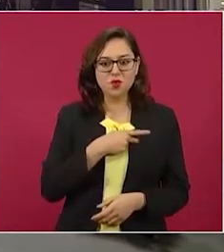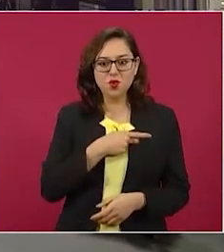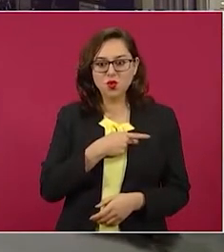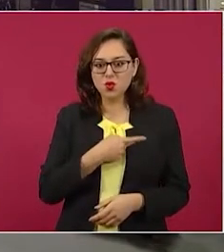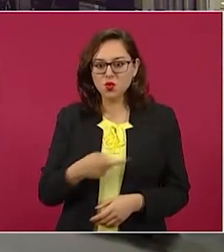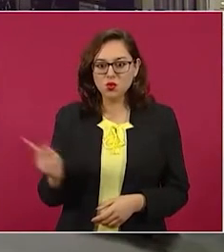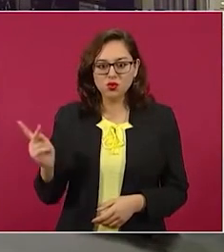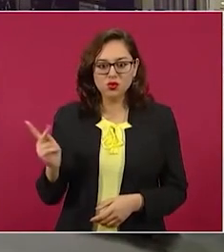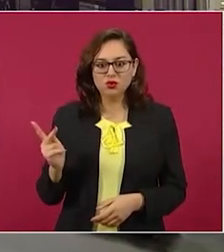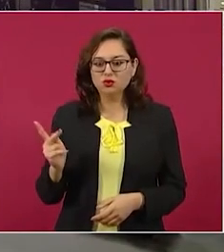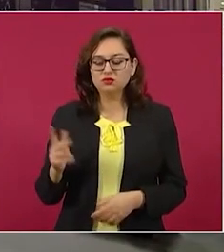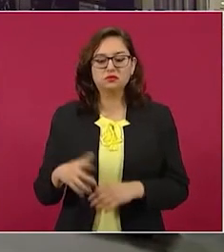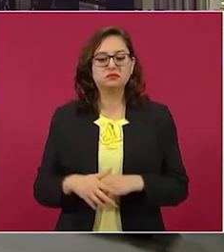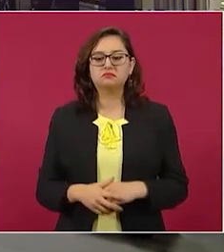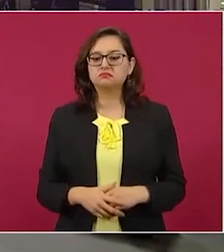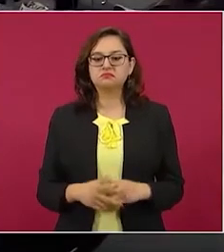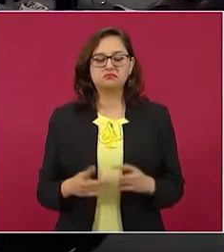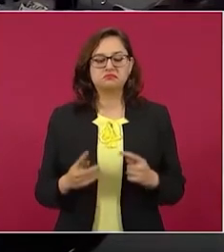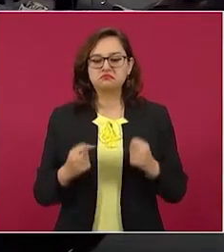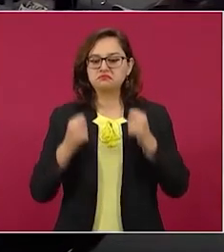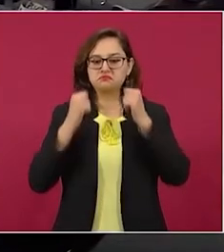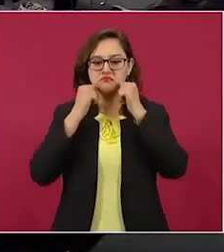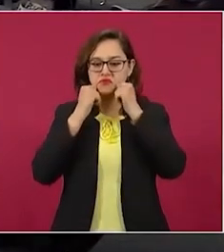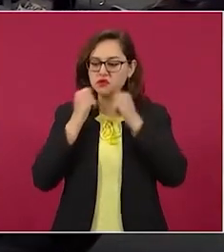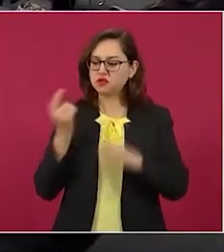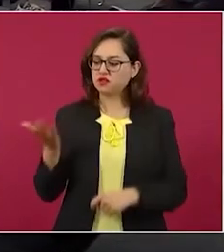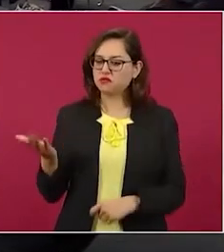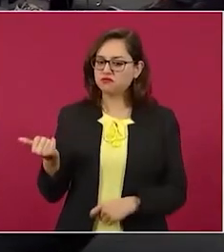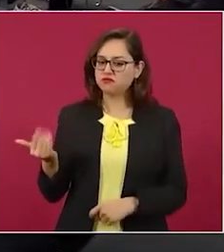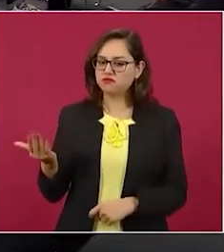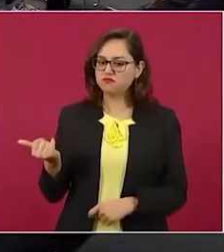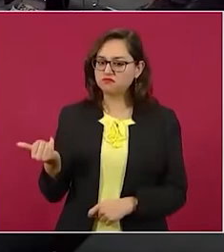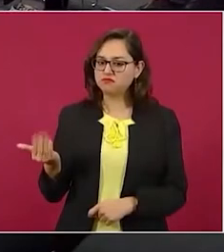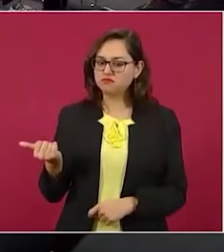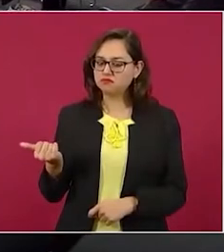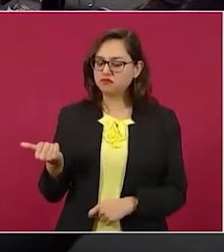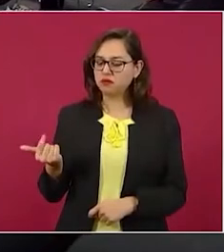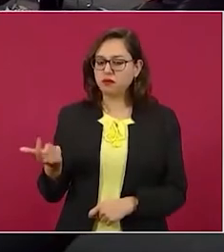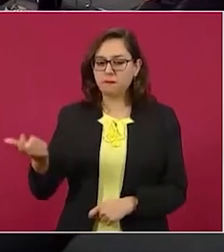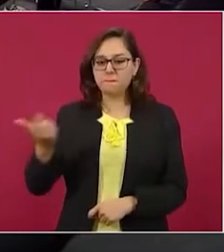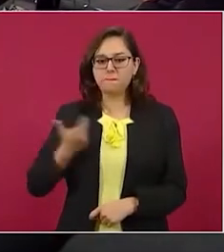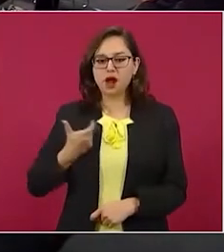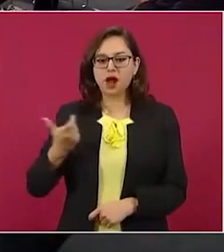le está pidiendo más sacrificios al viejo estilo.